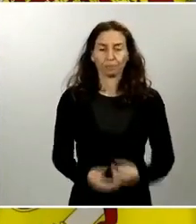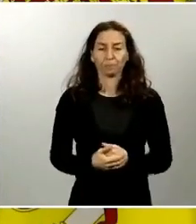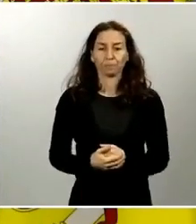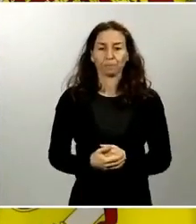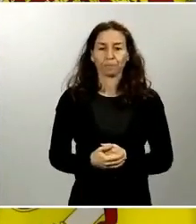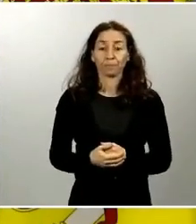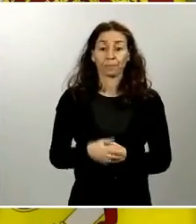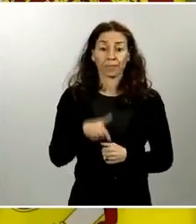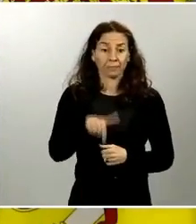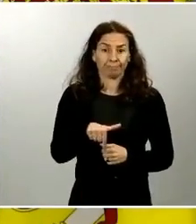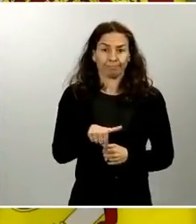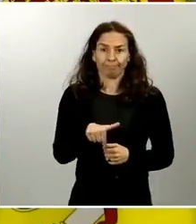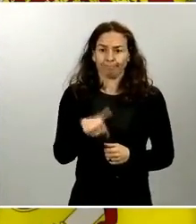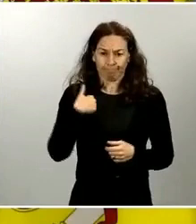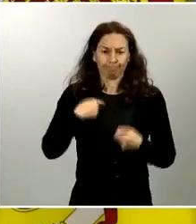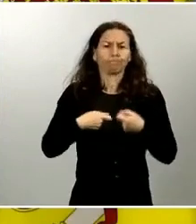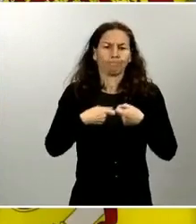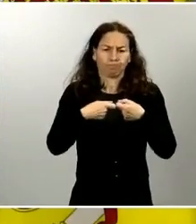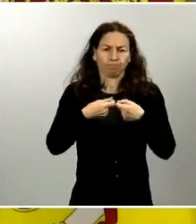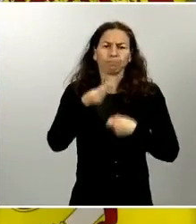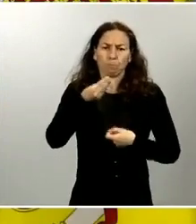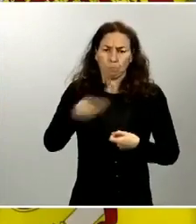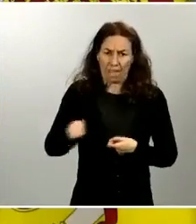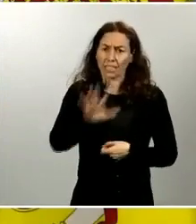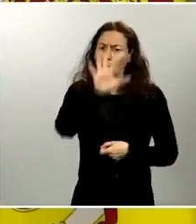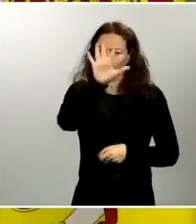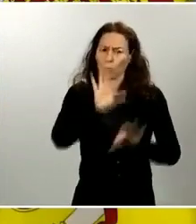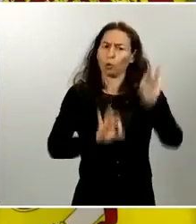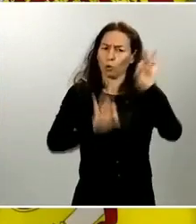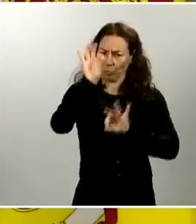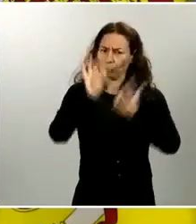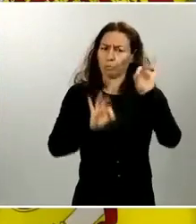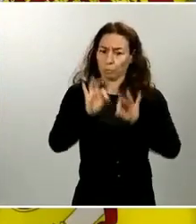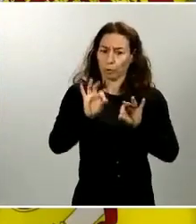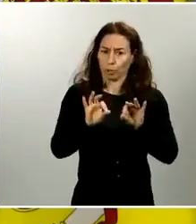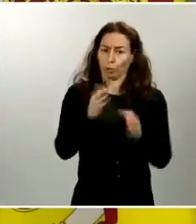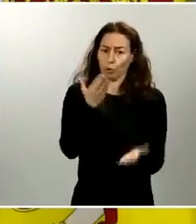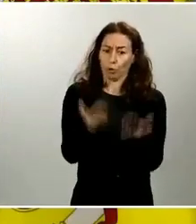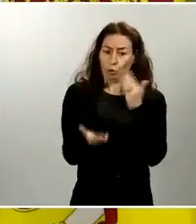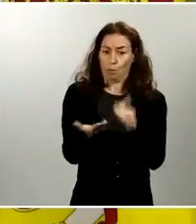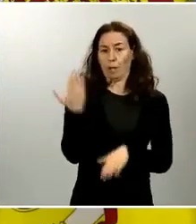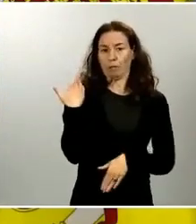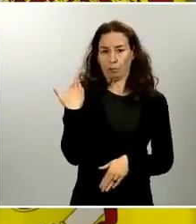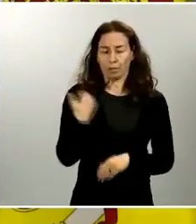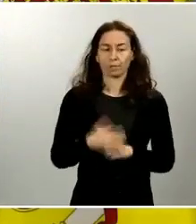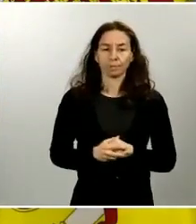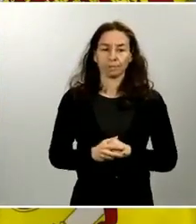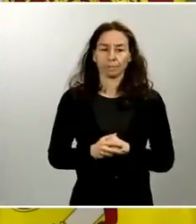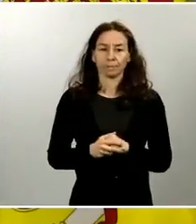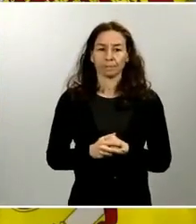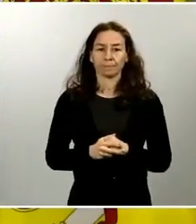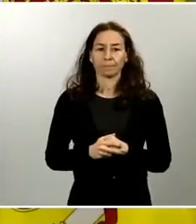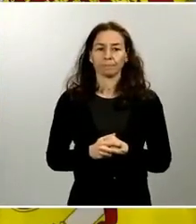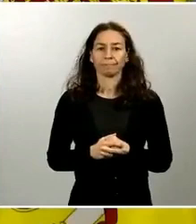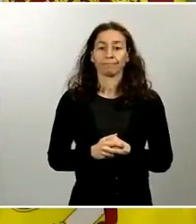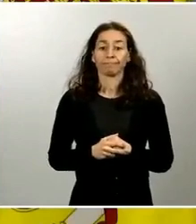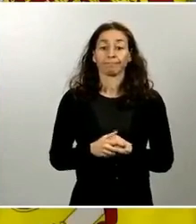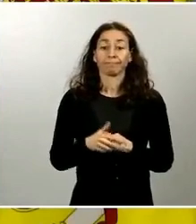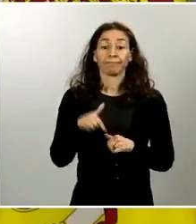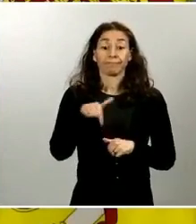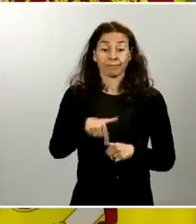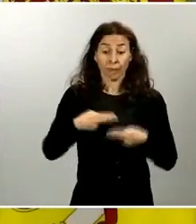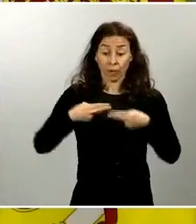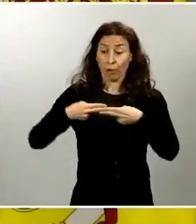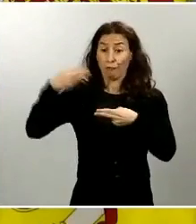igualmente un incremento del 5% respecto al día anterior. En cuanto al cierre de las fronteras